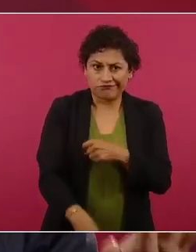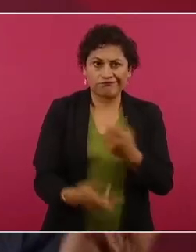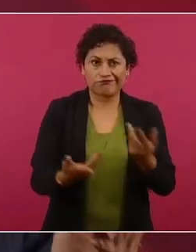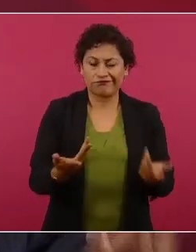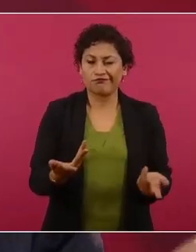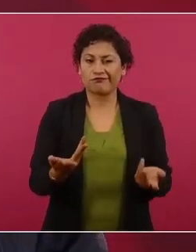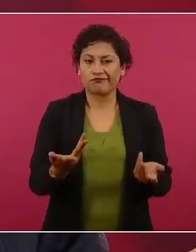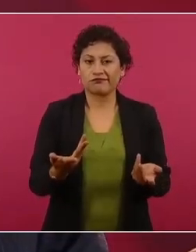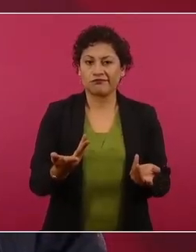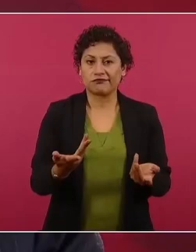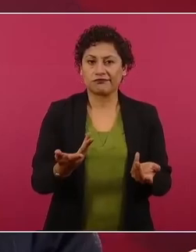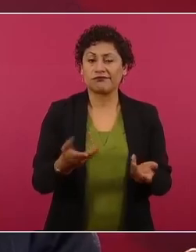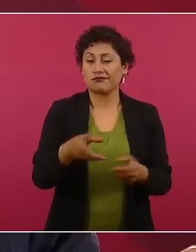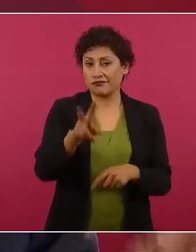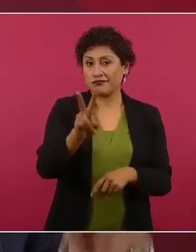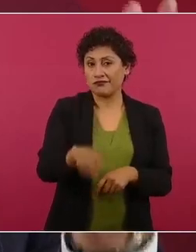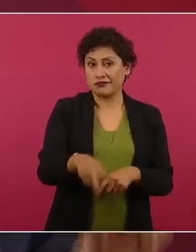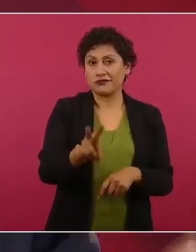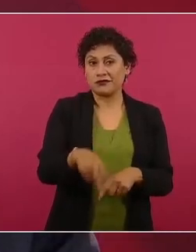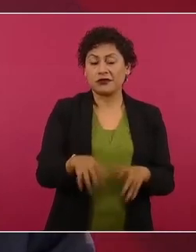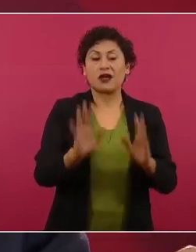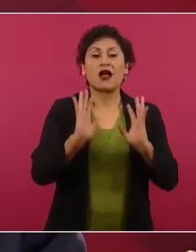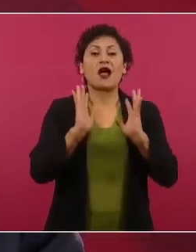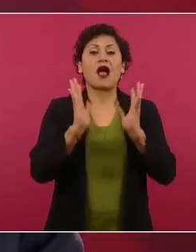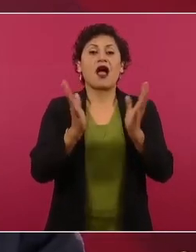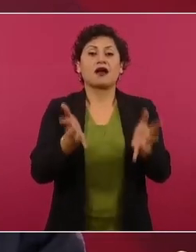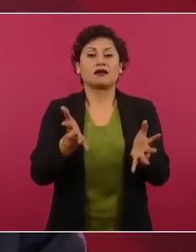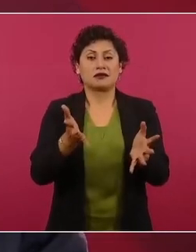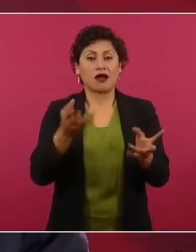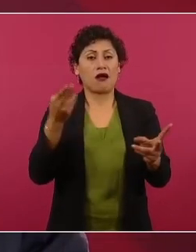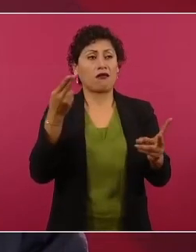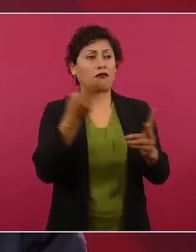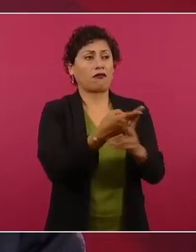Han asesinado a policías,